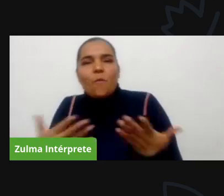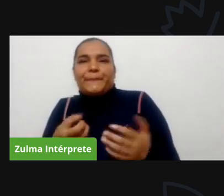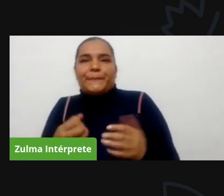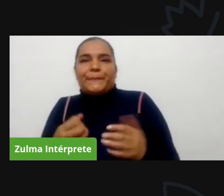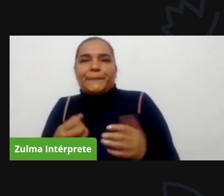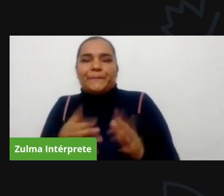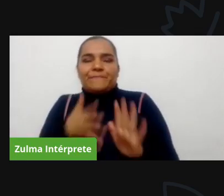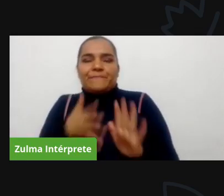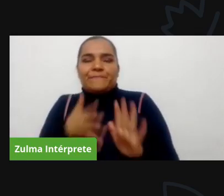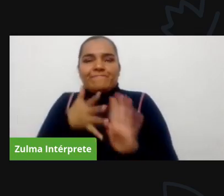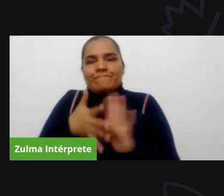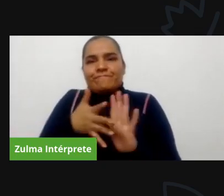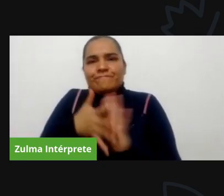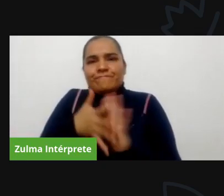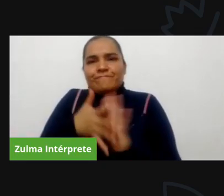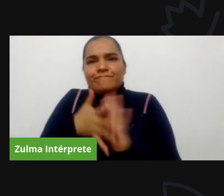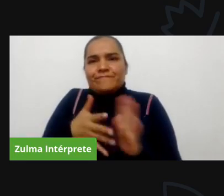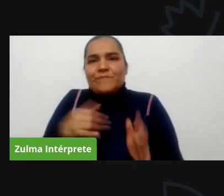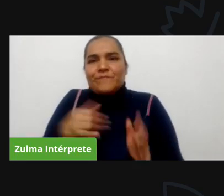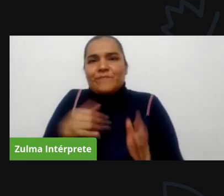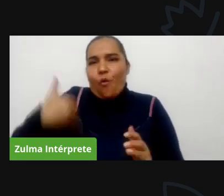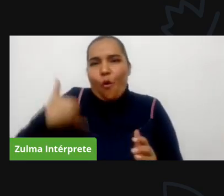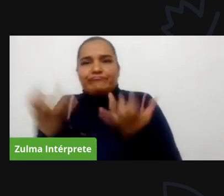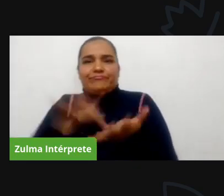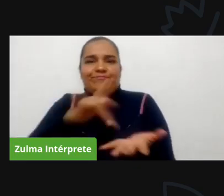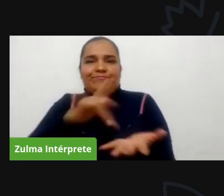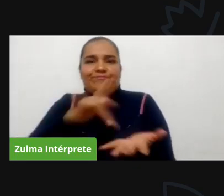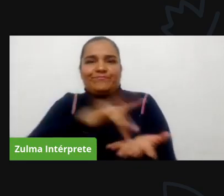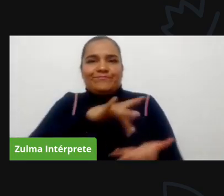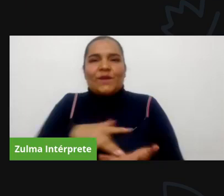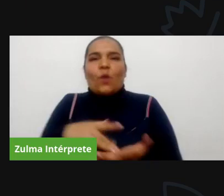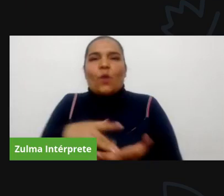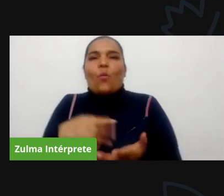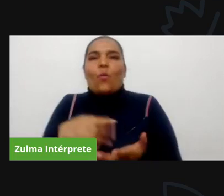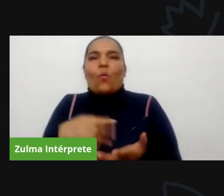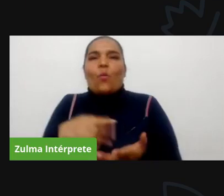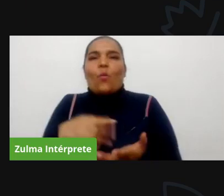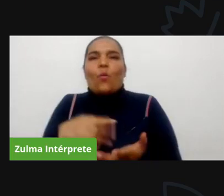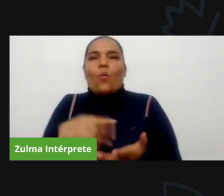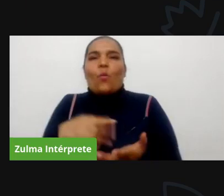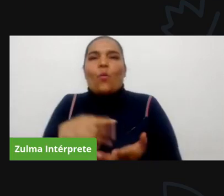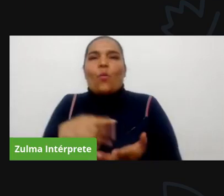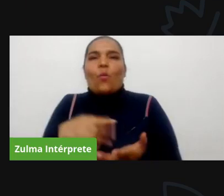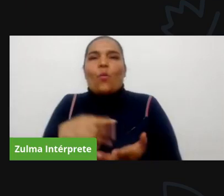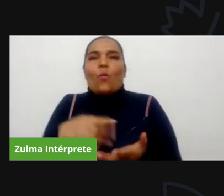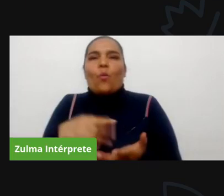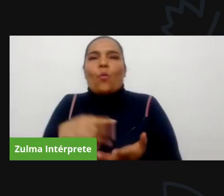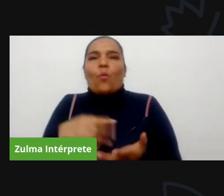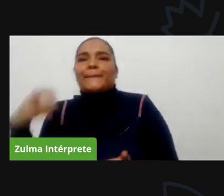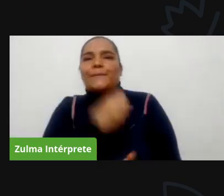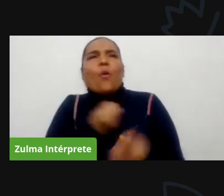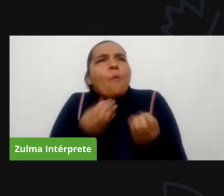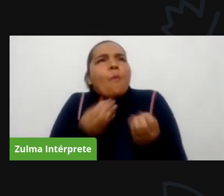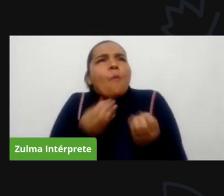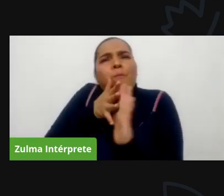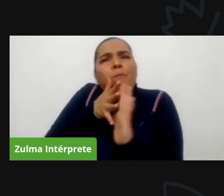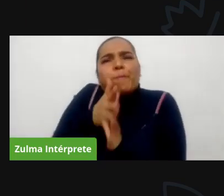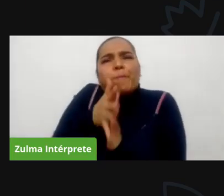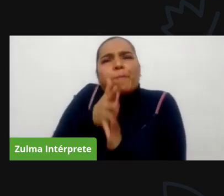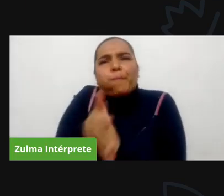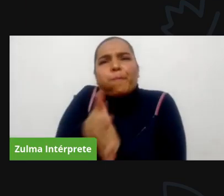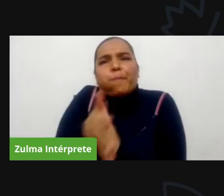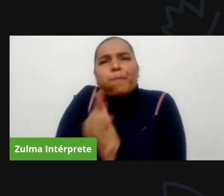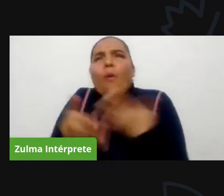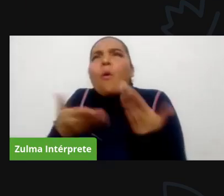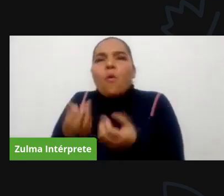necesitan canales a través de los cuales tener unos mecanismos de diálogo y confianza con las autoridades del distrito